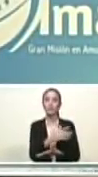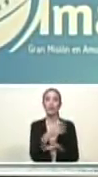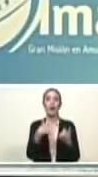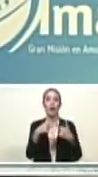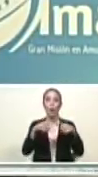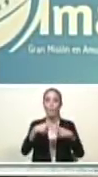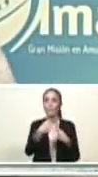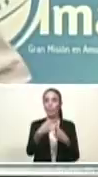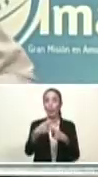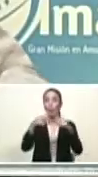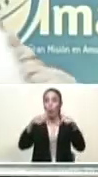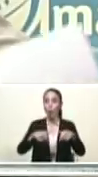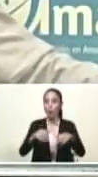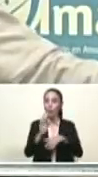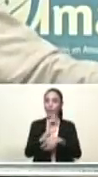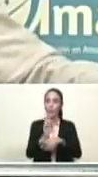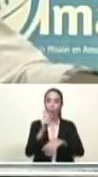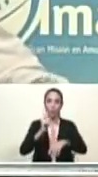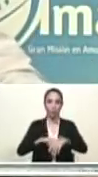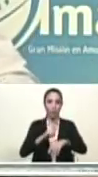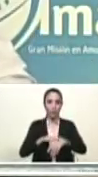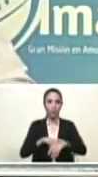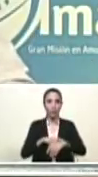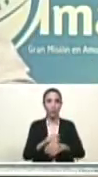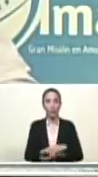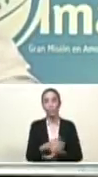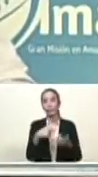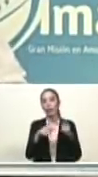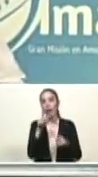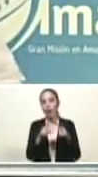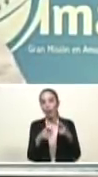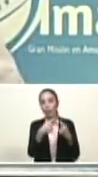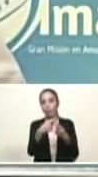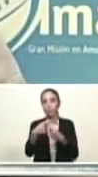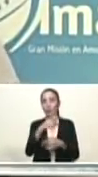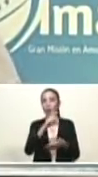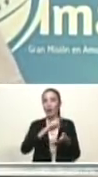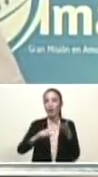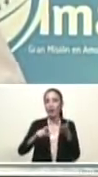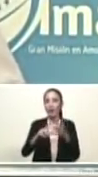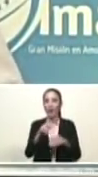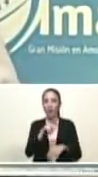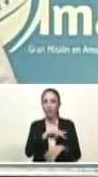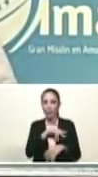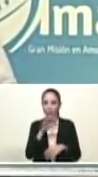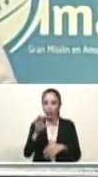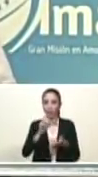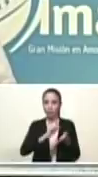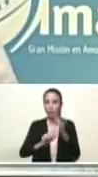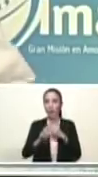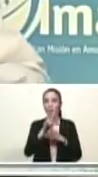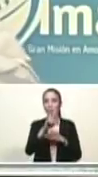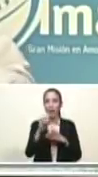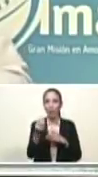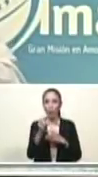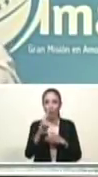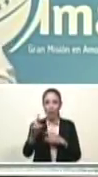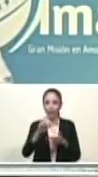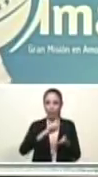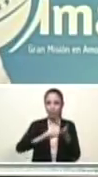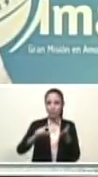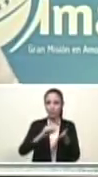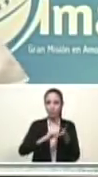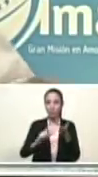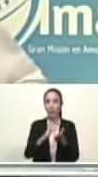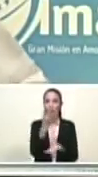A esta hora, los que fueron chequeados por la aplicación BQR, a esta hora